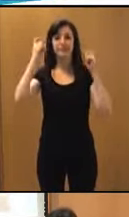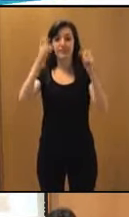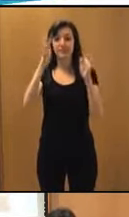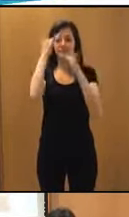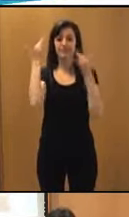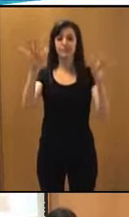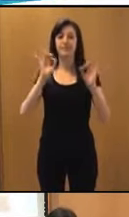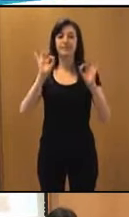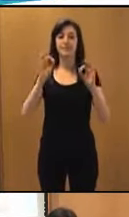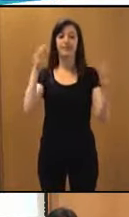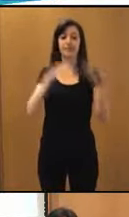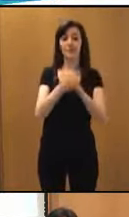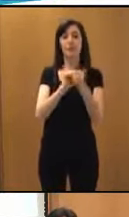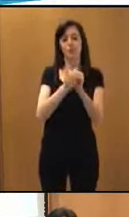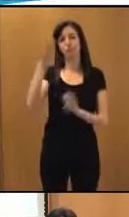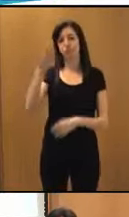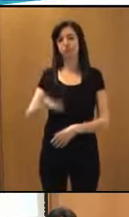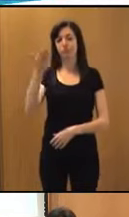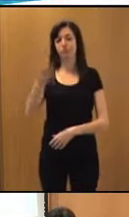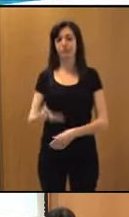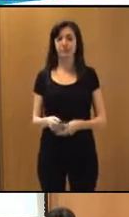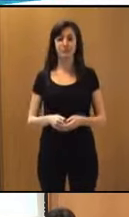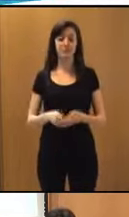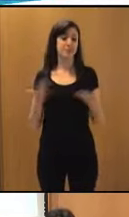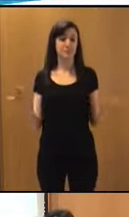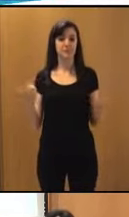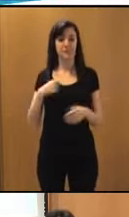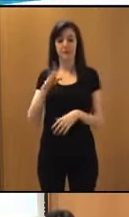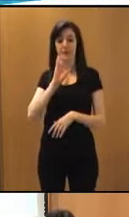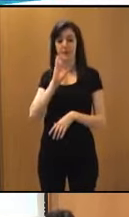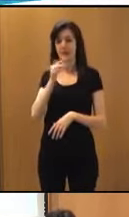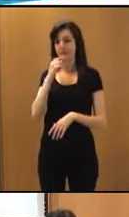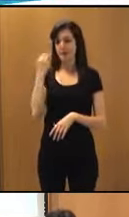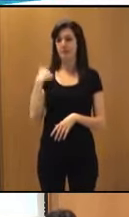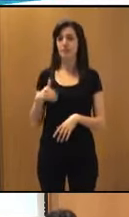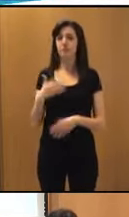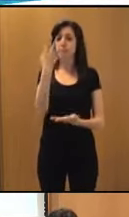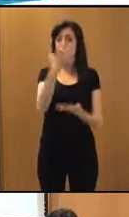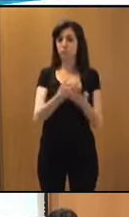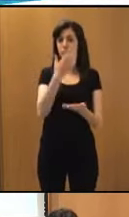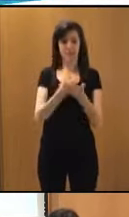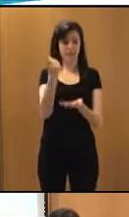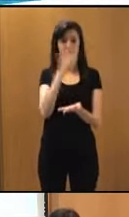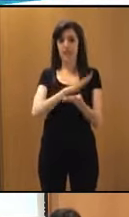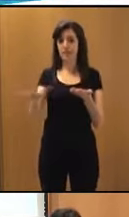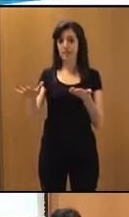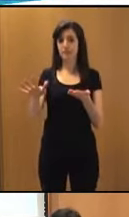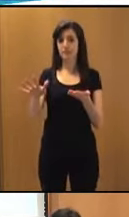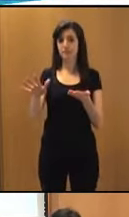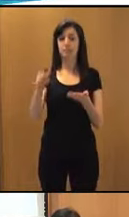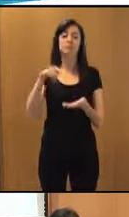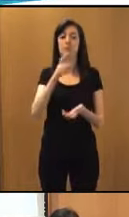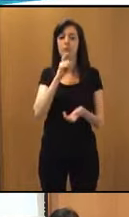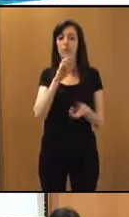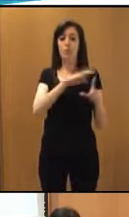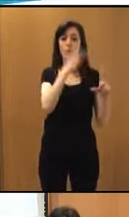importancia de la accesibilidad en videojuegos. Y bueno, como os decía antes, se puede descargar de forma gratuita el documento tanto en la